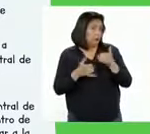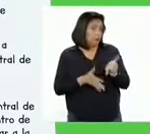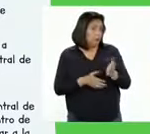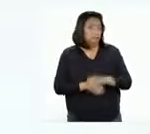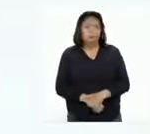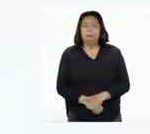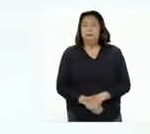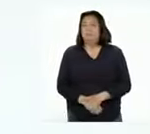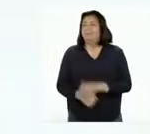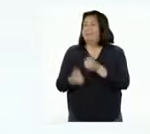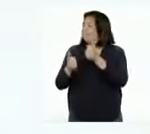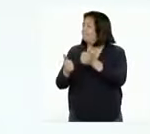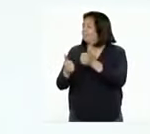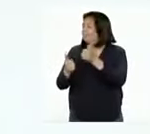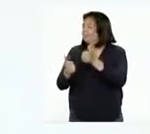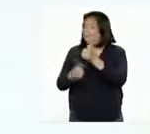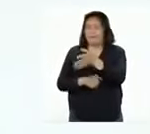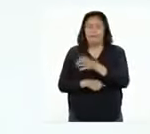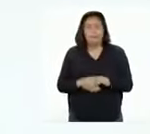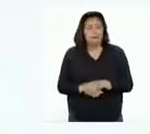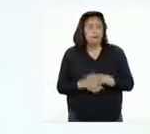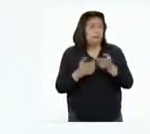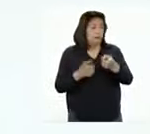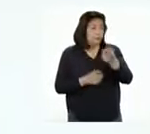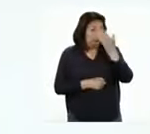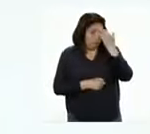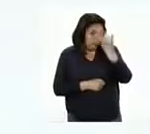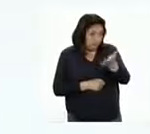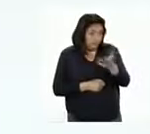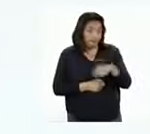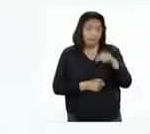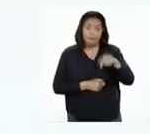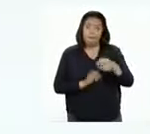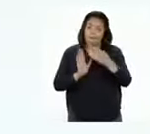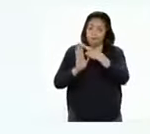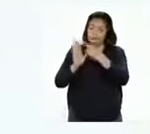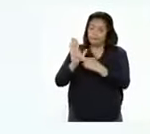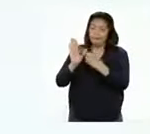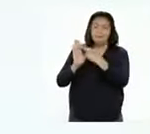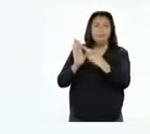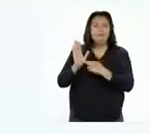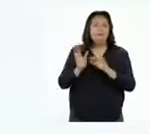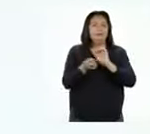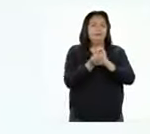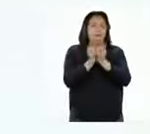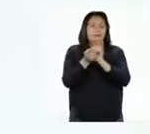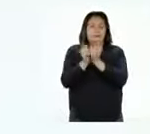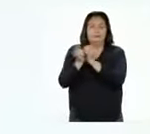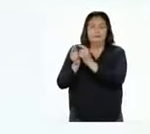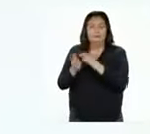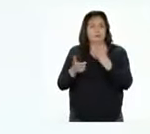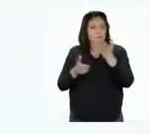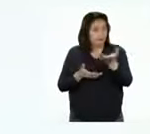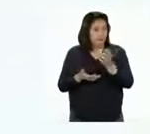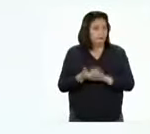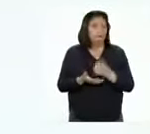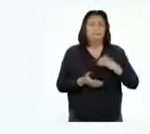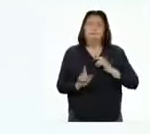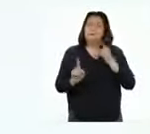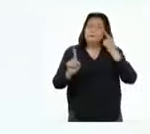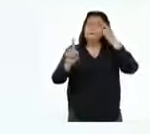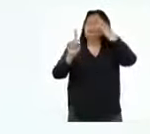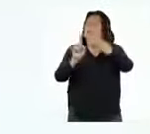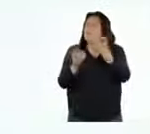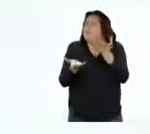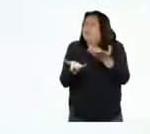Muy bien, Pati. Como saben, estas reglas fueron modificadas para cumplir con nuestro